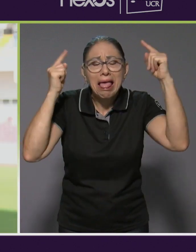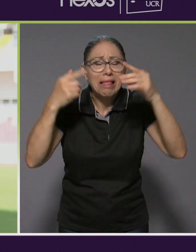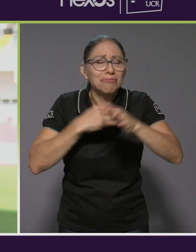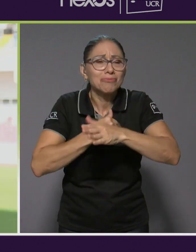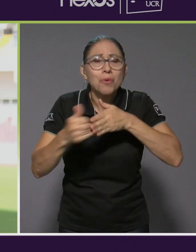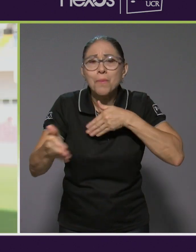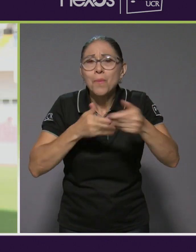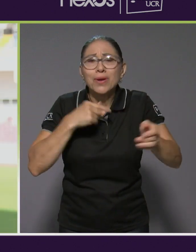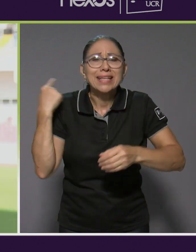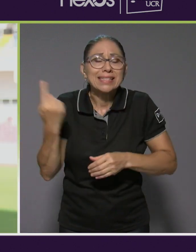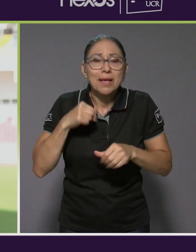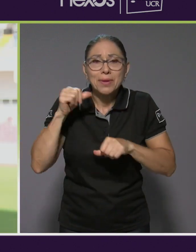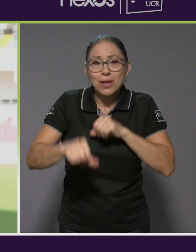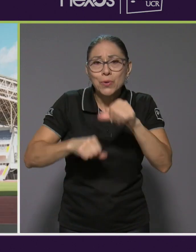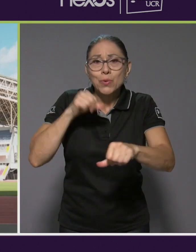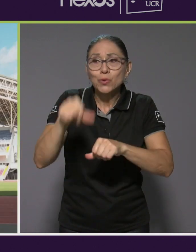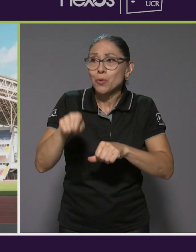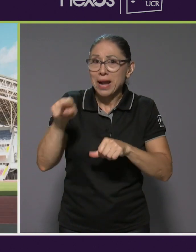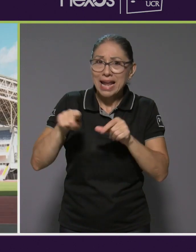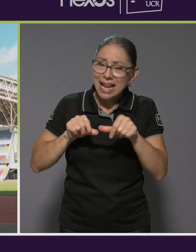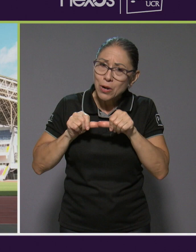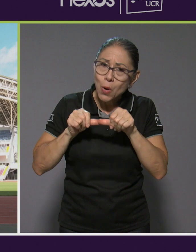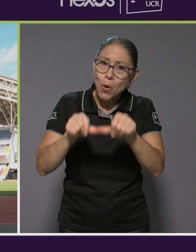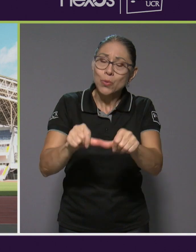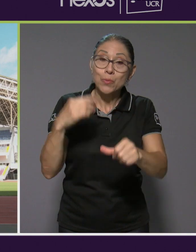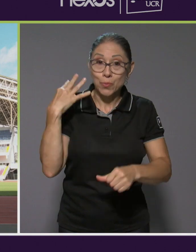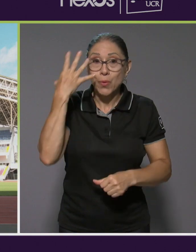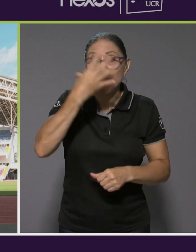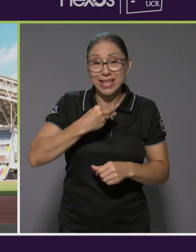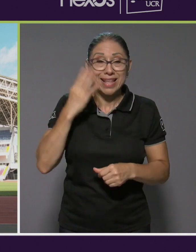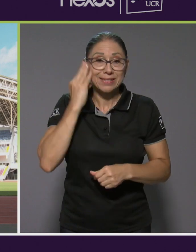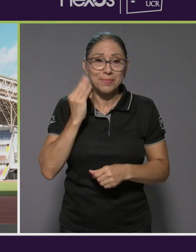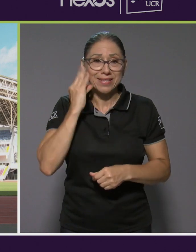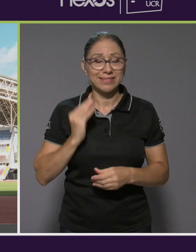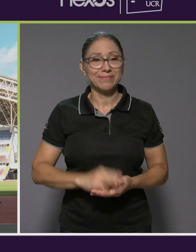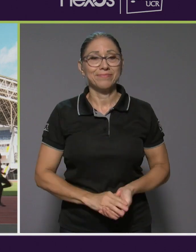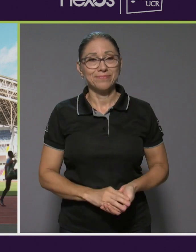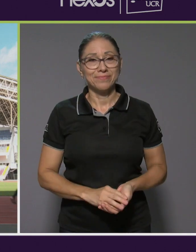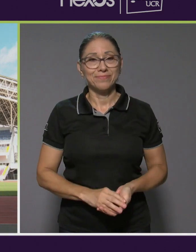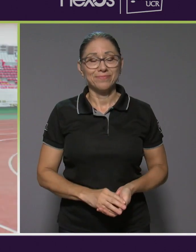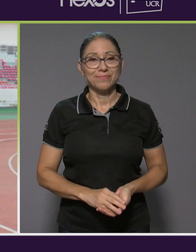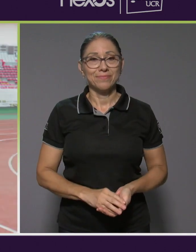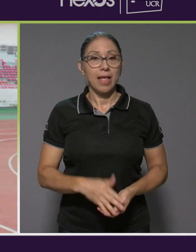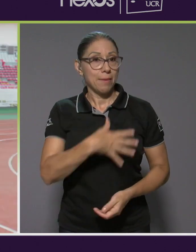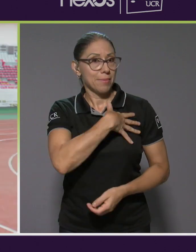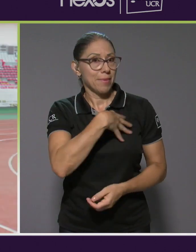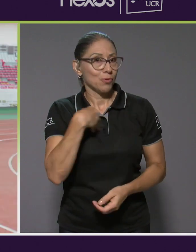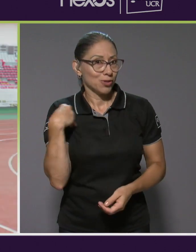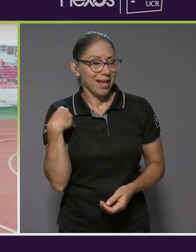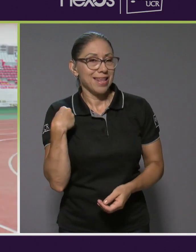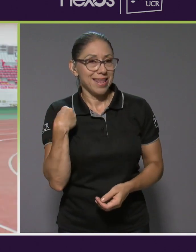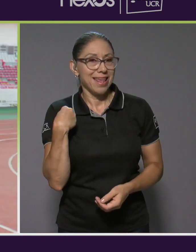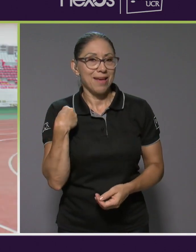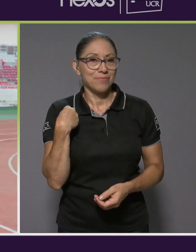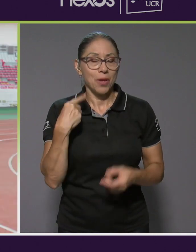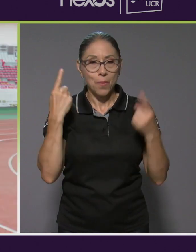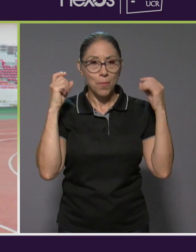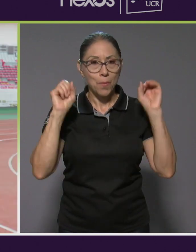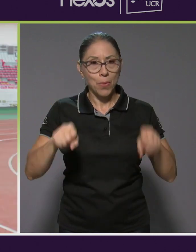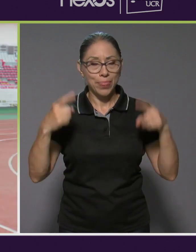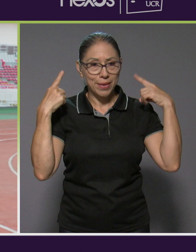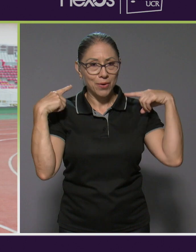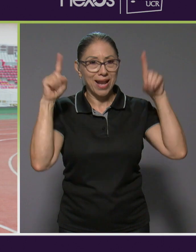para que siga adelante, pero es muy bonito, es una experiencia muy bonita. Me gustaría llegar a eventos